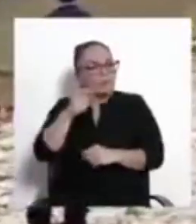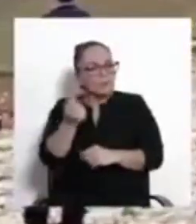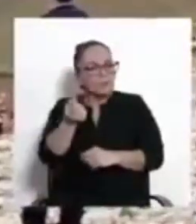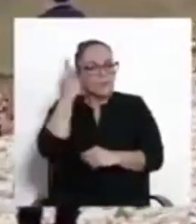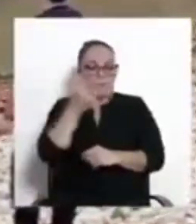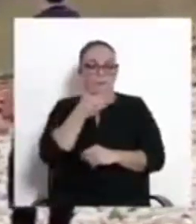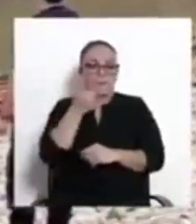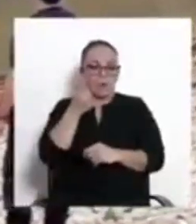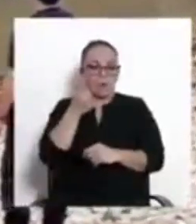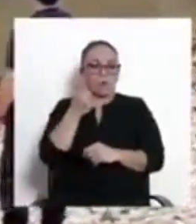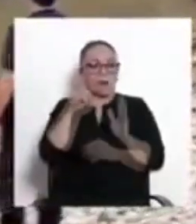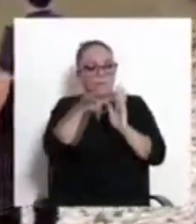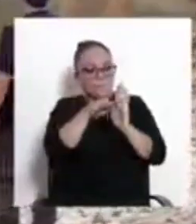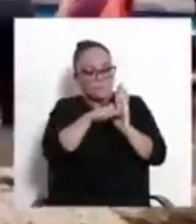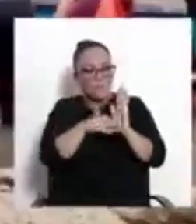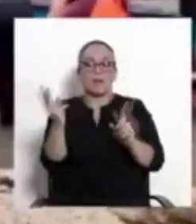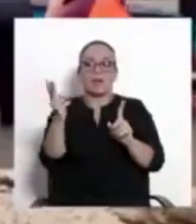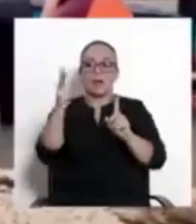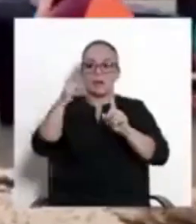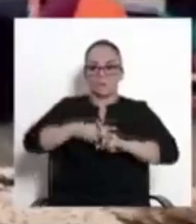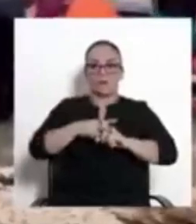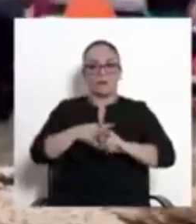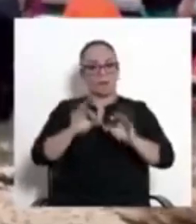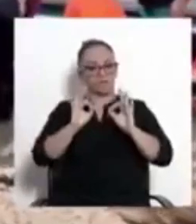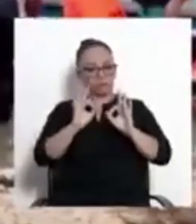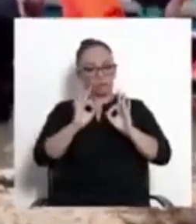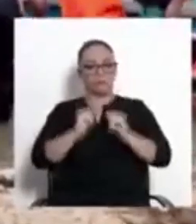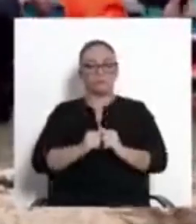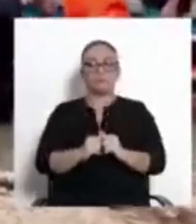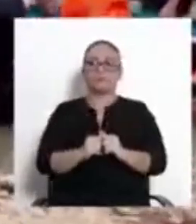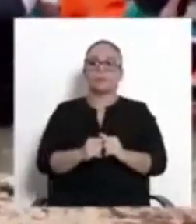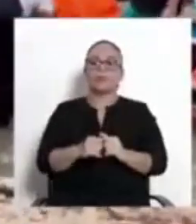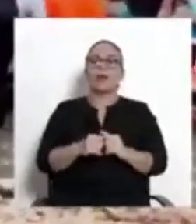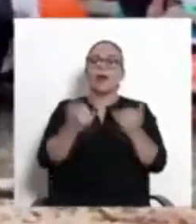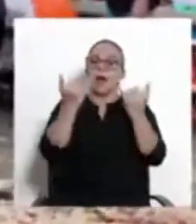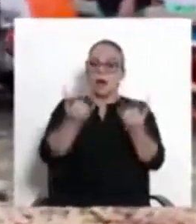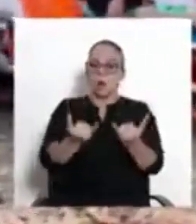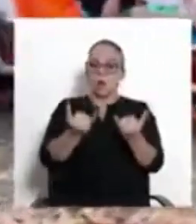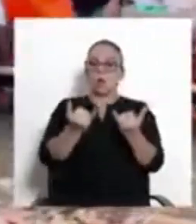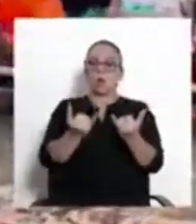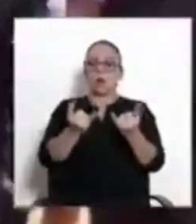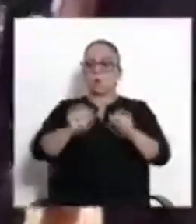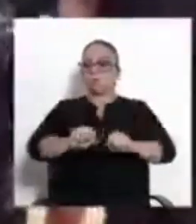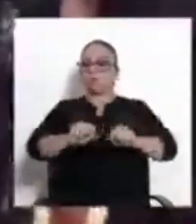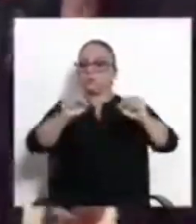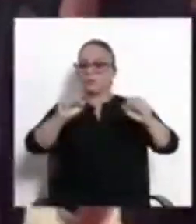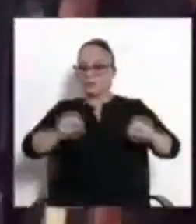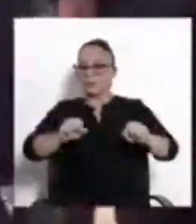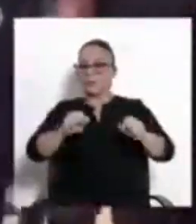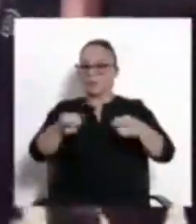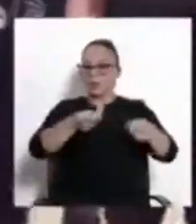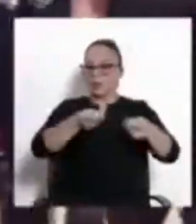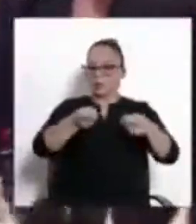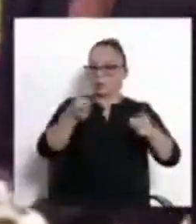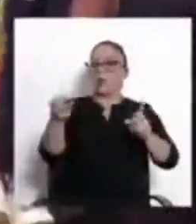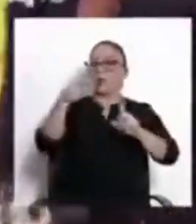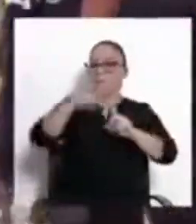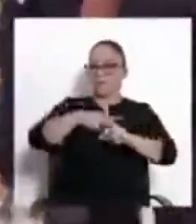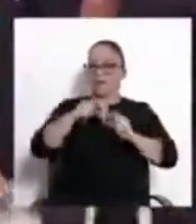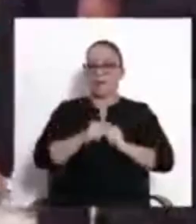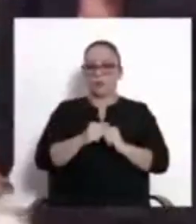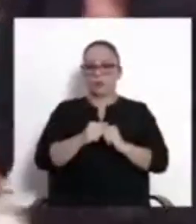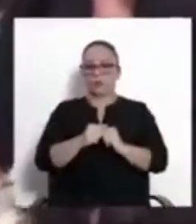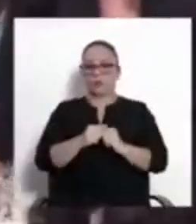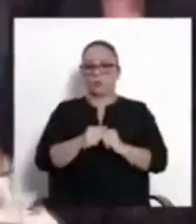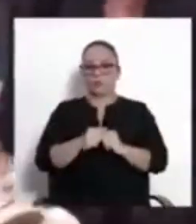mejores medidas aplicamos para su contención. De hecho, estamos implementando un sistema de control punto a punto, en donde